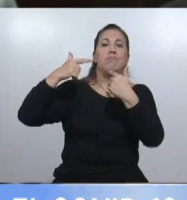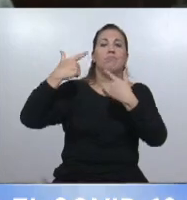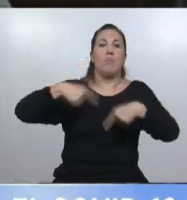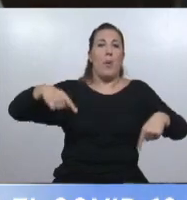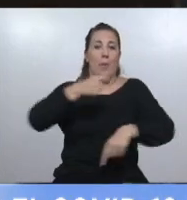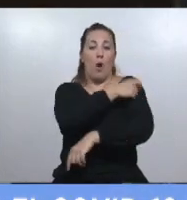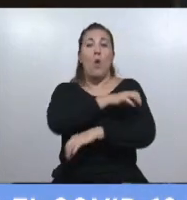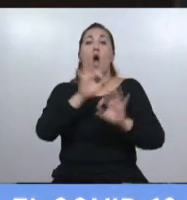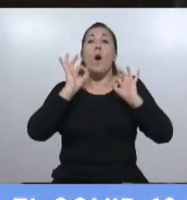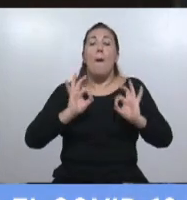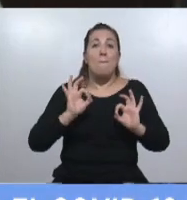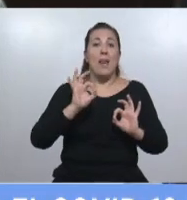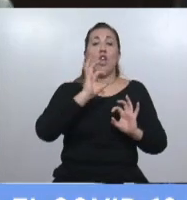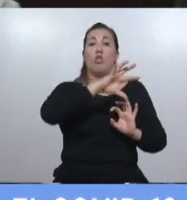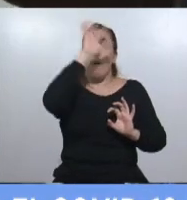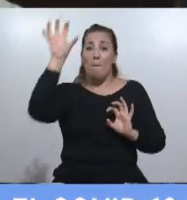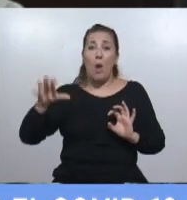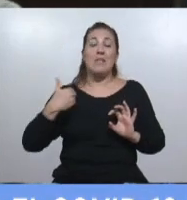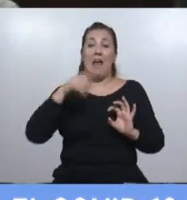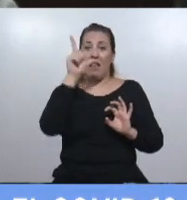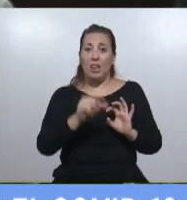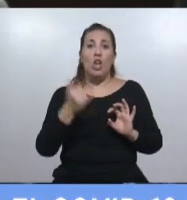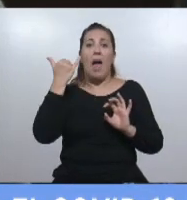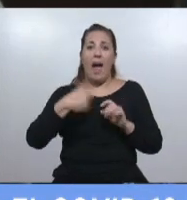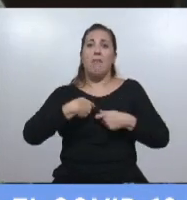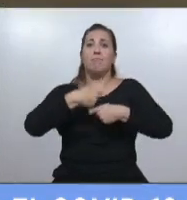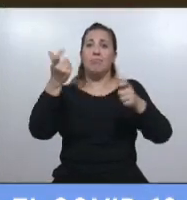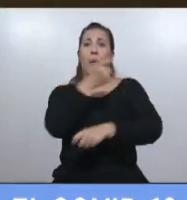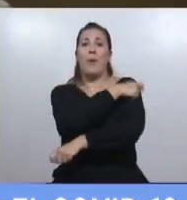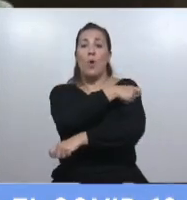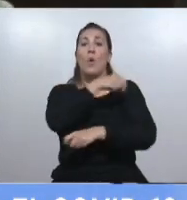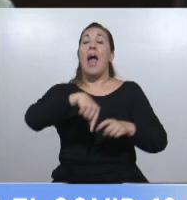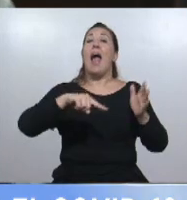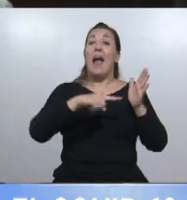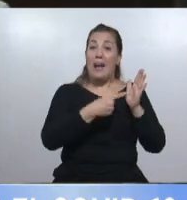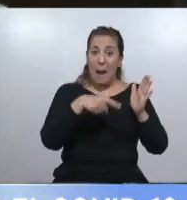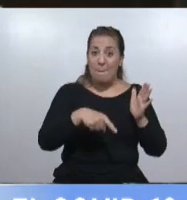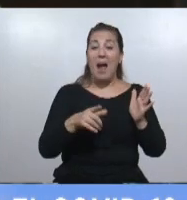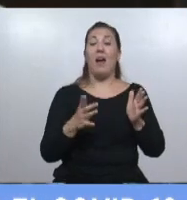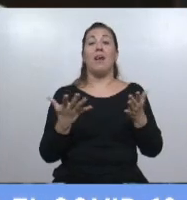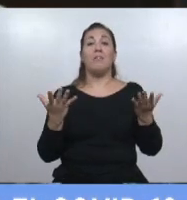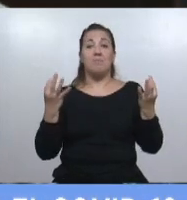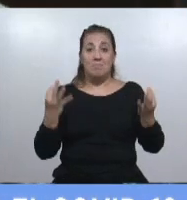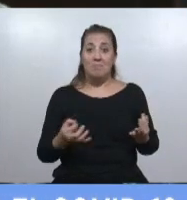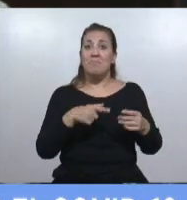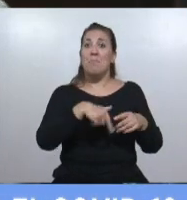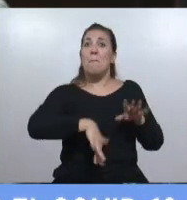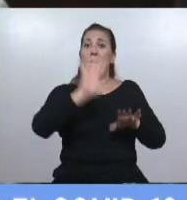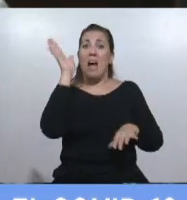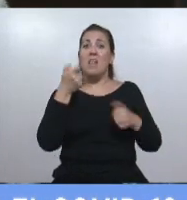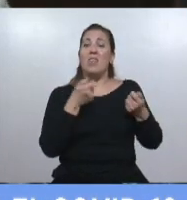distritos de la Argentina están recibiendo las vacunas y la ciudad de Buenos Aires paradojalmente es la que más vacunas recibió